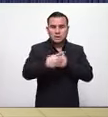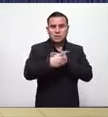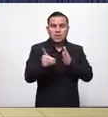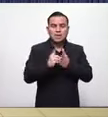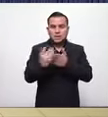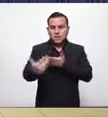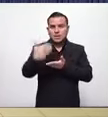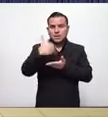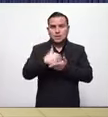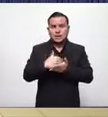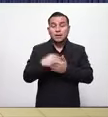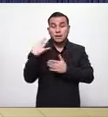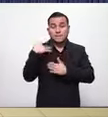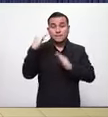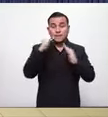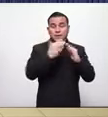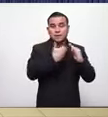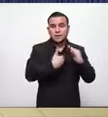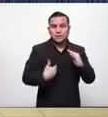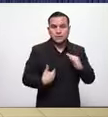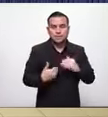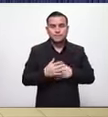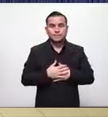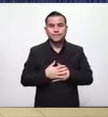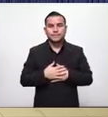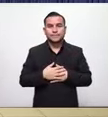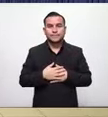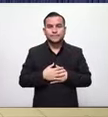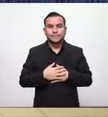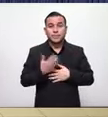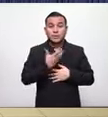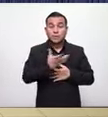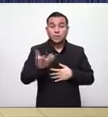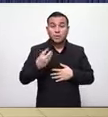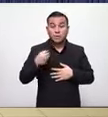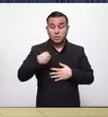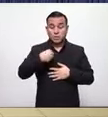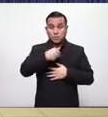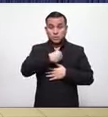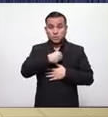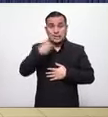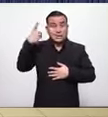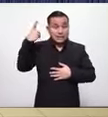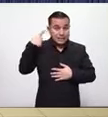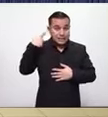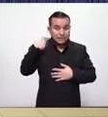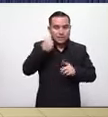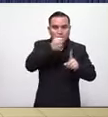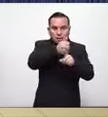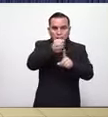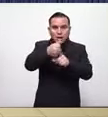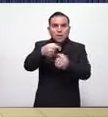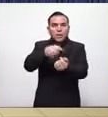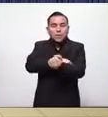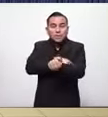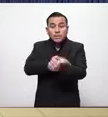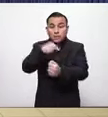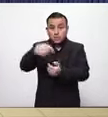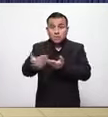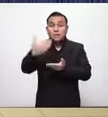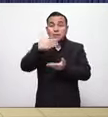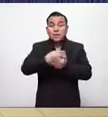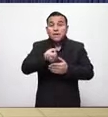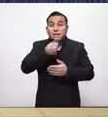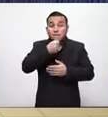diputadas a los señores médicos directores que nos han presentado ese valioso